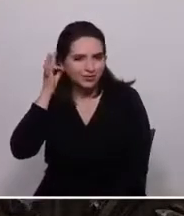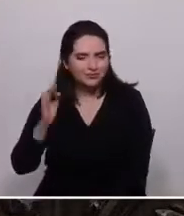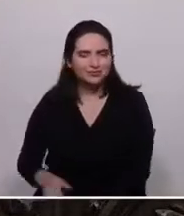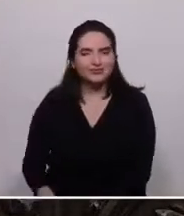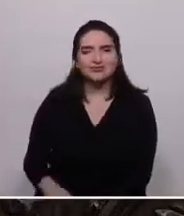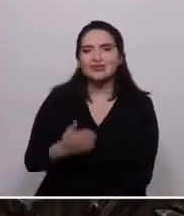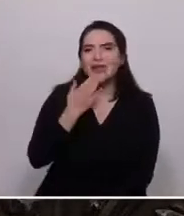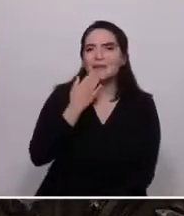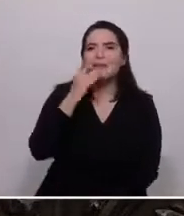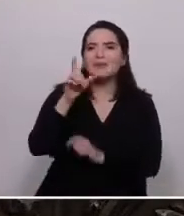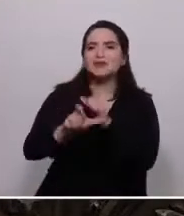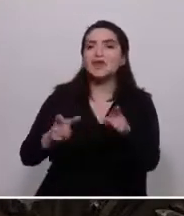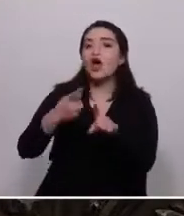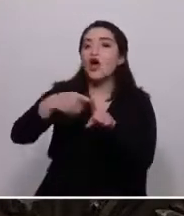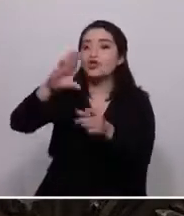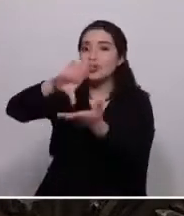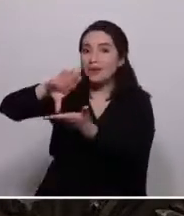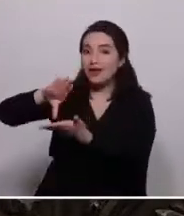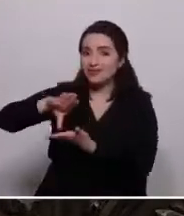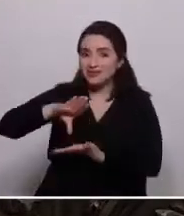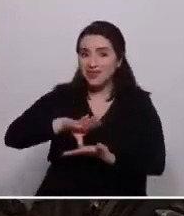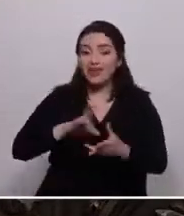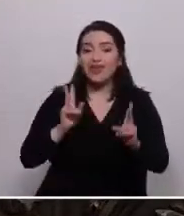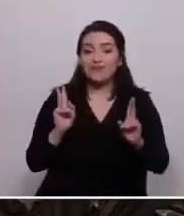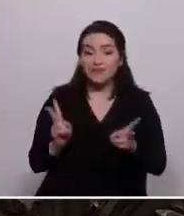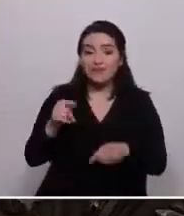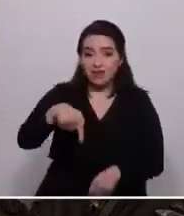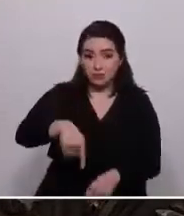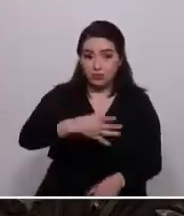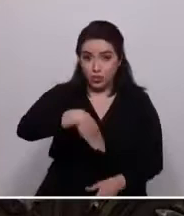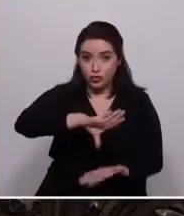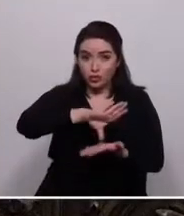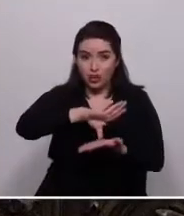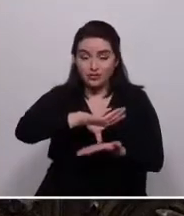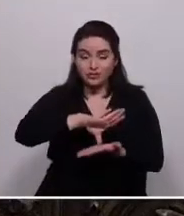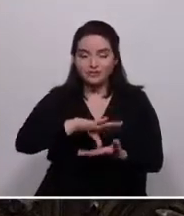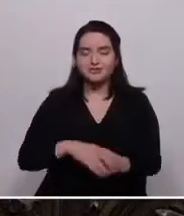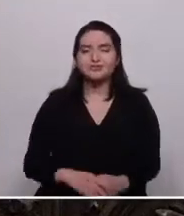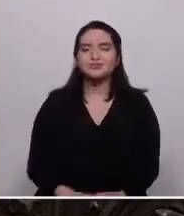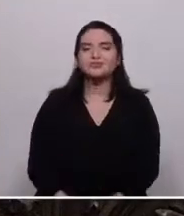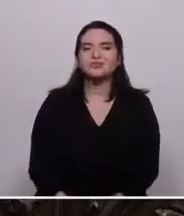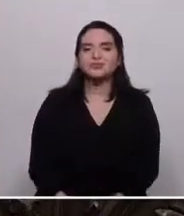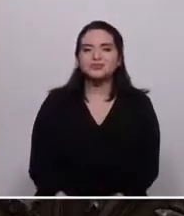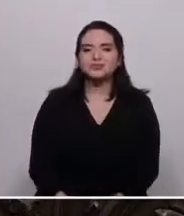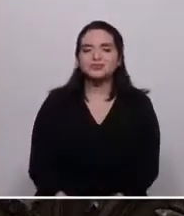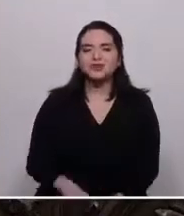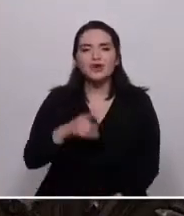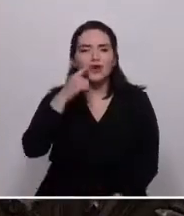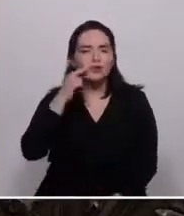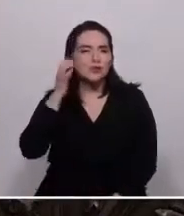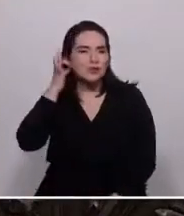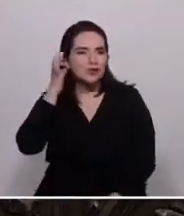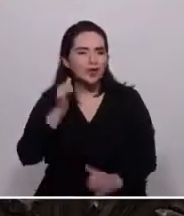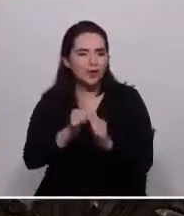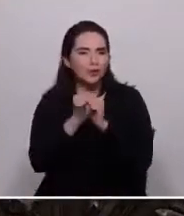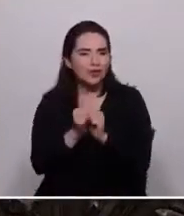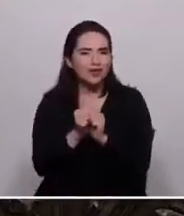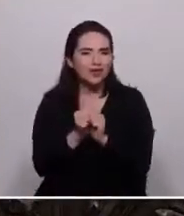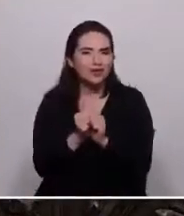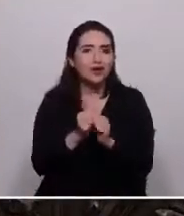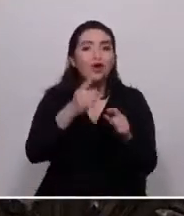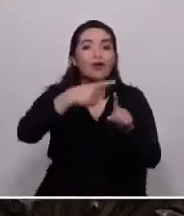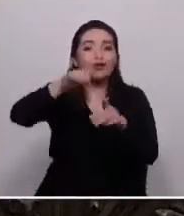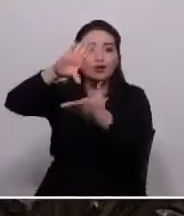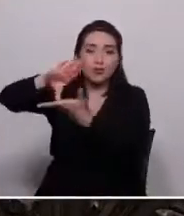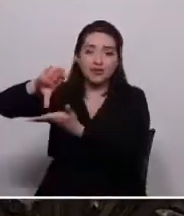personas de otras nacionalidades que residen en nuestro país y a los y las compatriotas que son migrantes